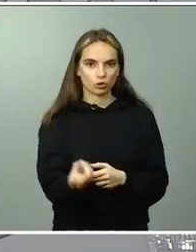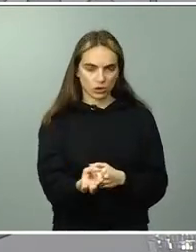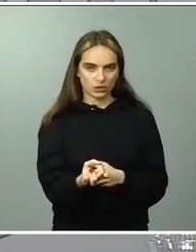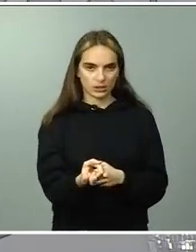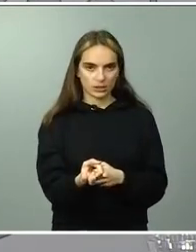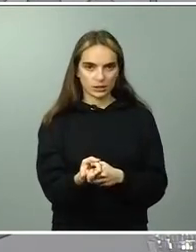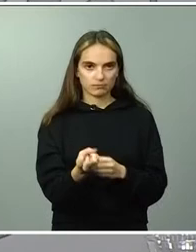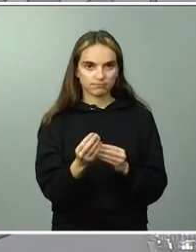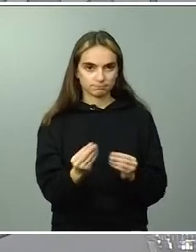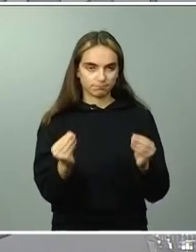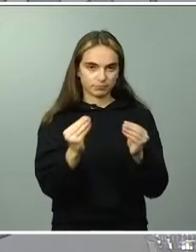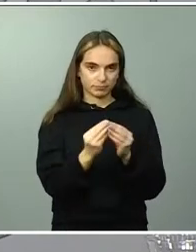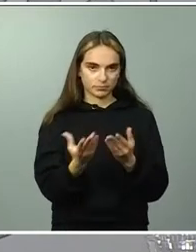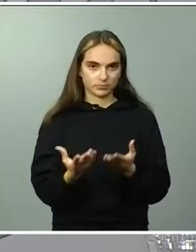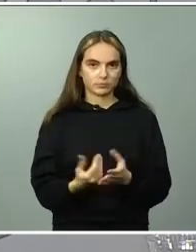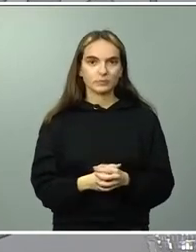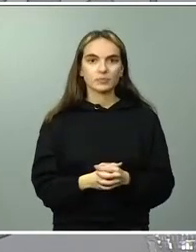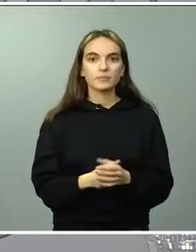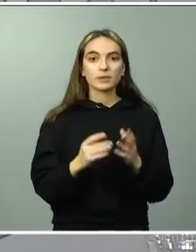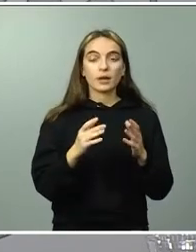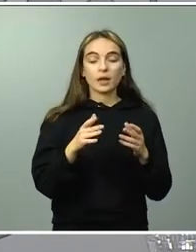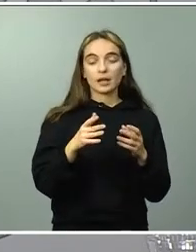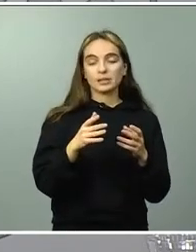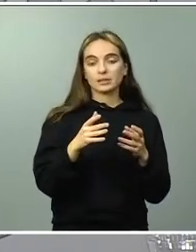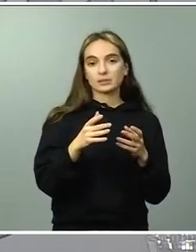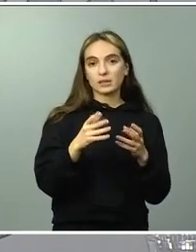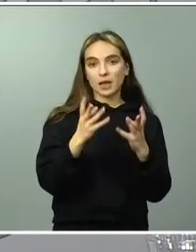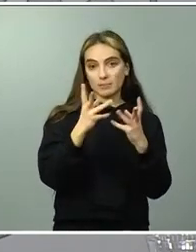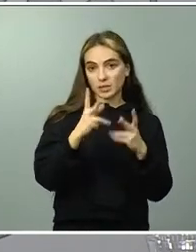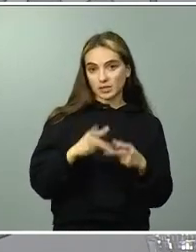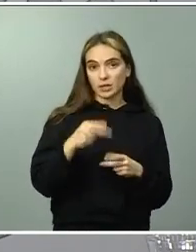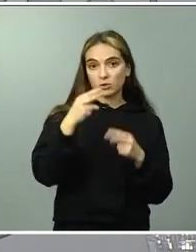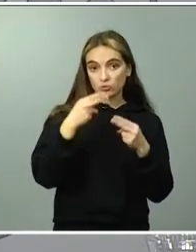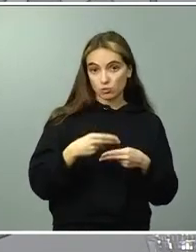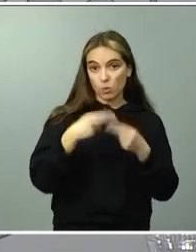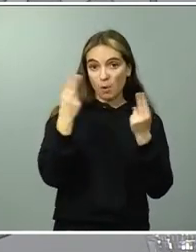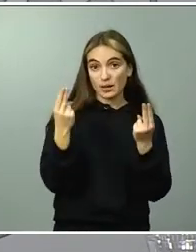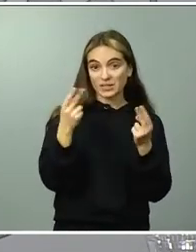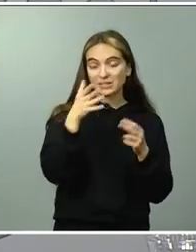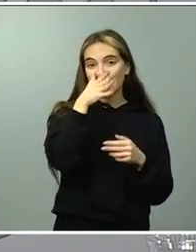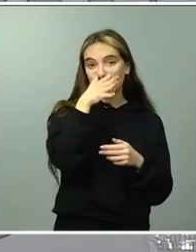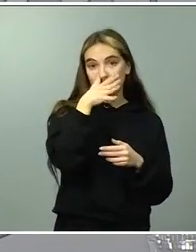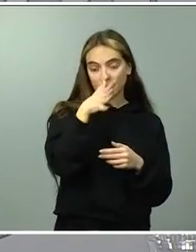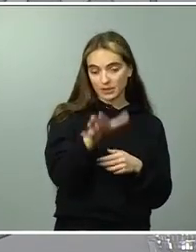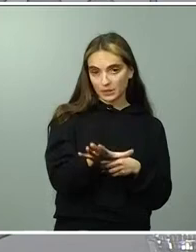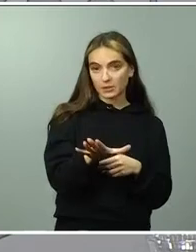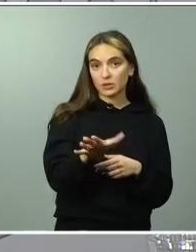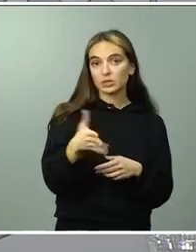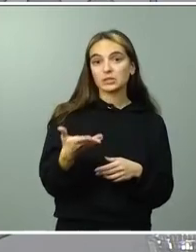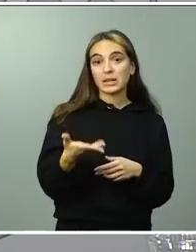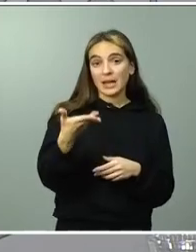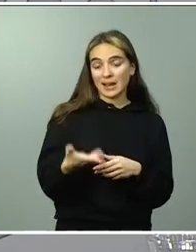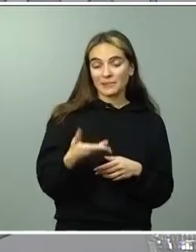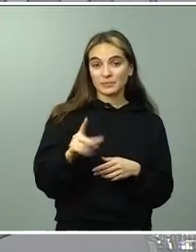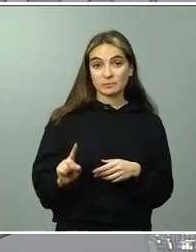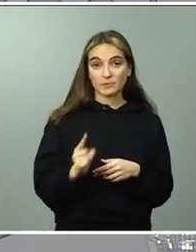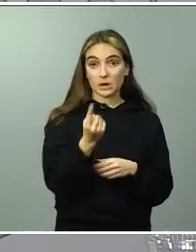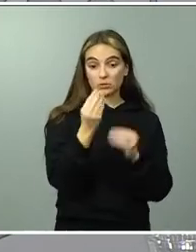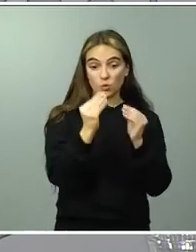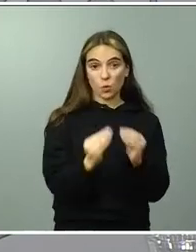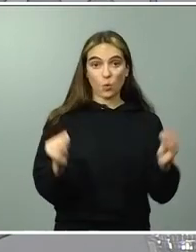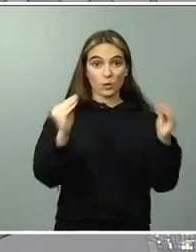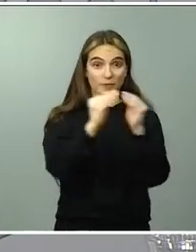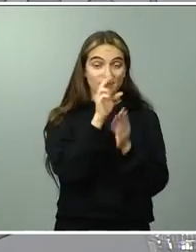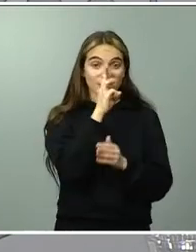sector público de las administraciones públicas las sanciones administrativas más graves son también coinciden con la ley del deporte de tres años por tanto no hay